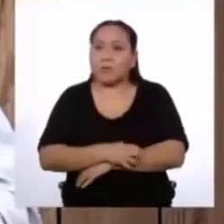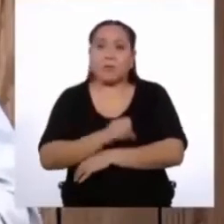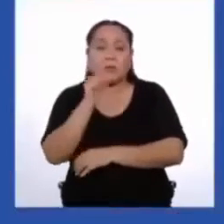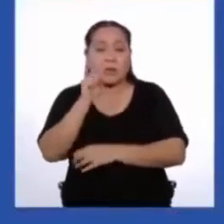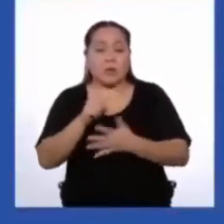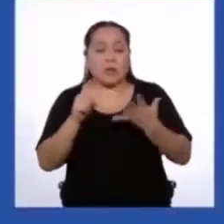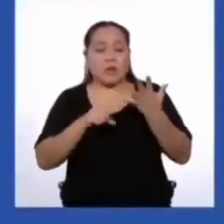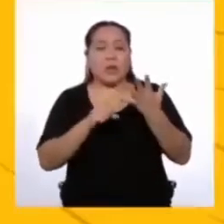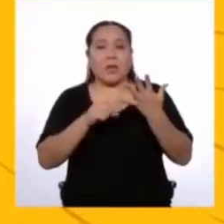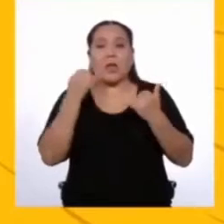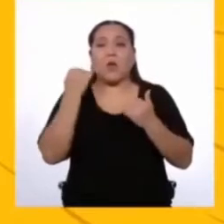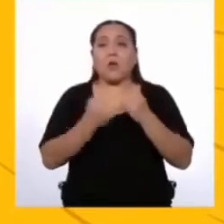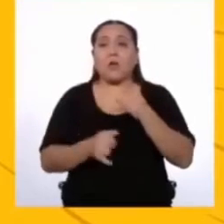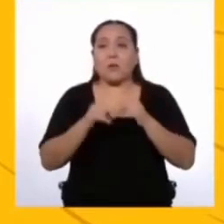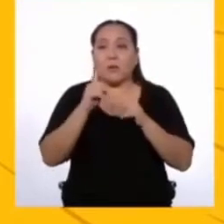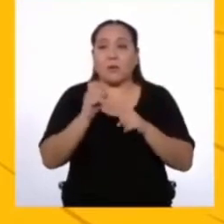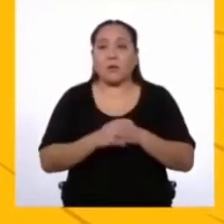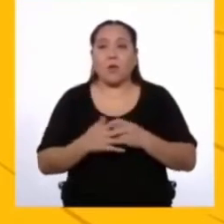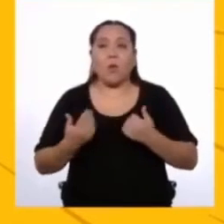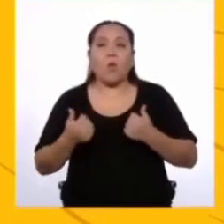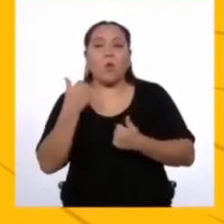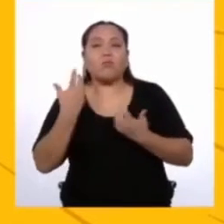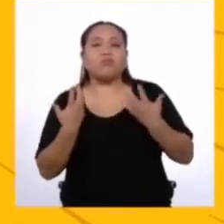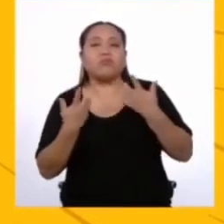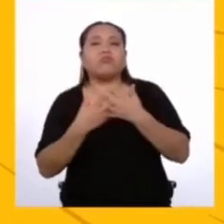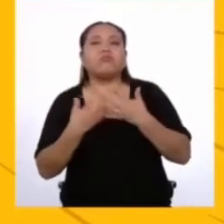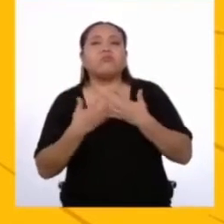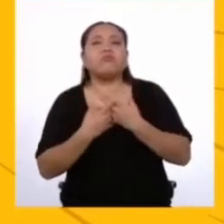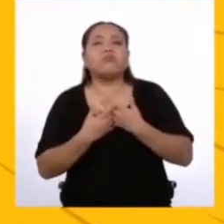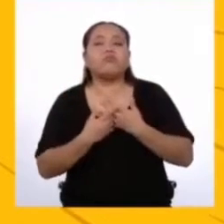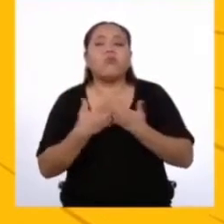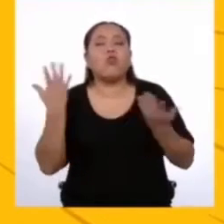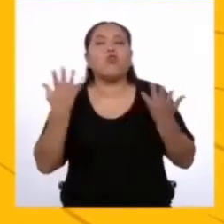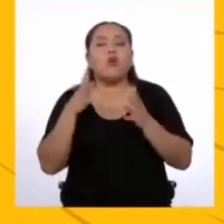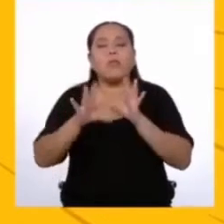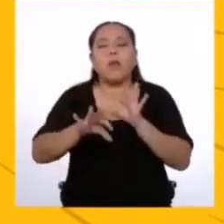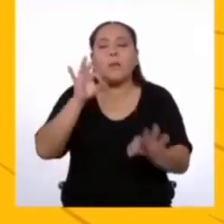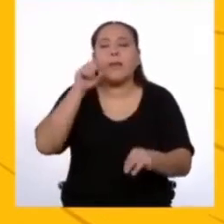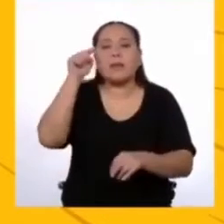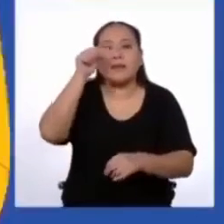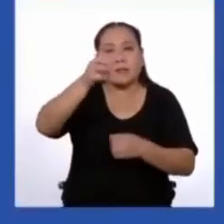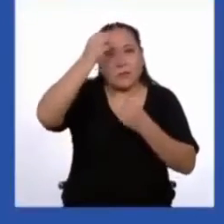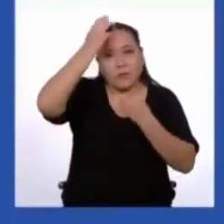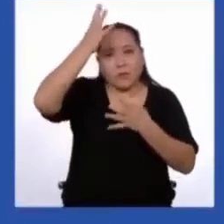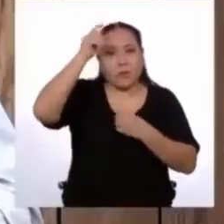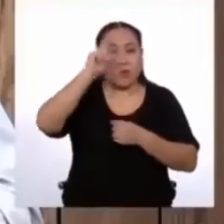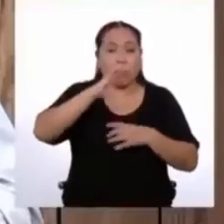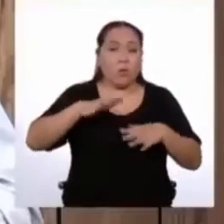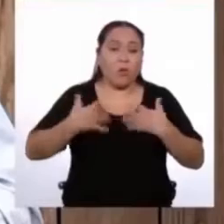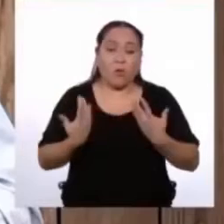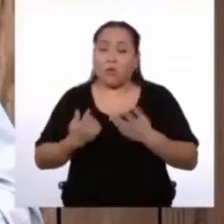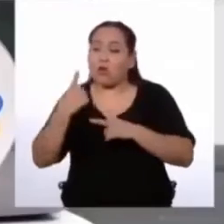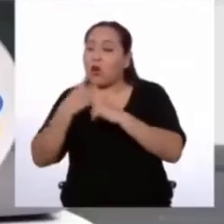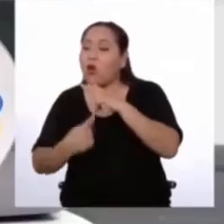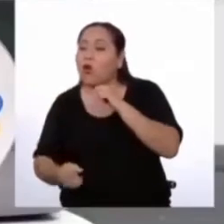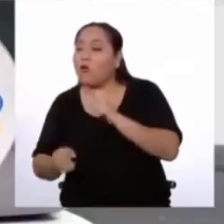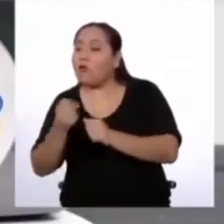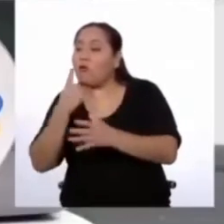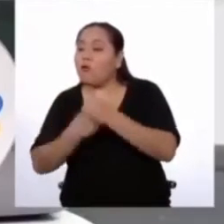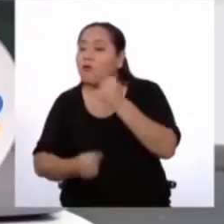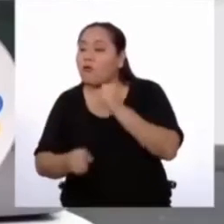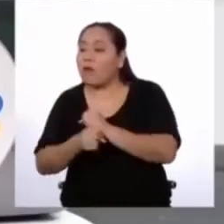última pregunta está relacionada con las fuentes de dónde sacamos la información, porque no podemos confiar en cualquier fuente.